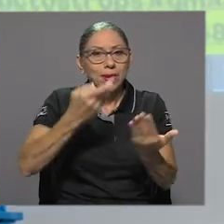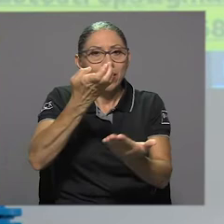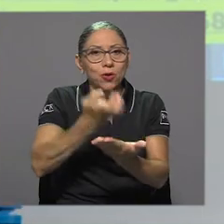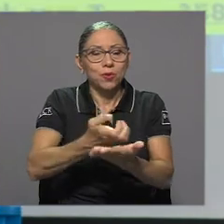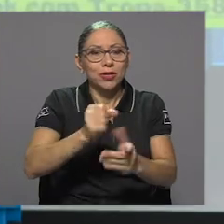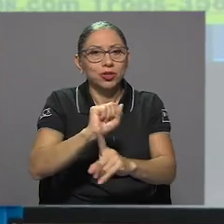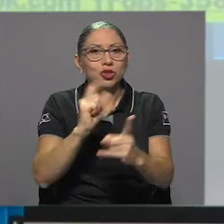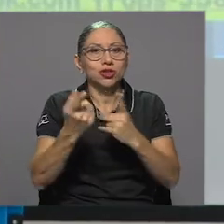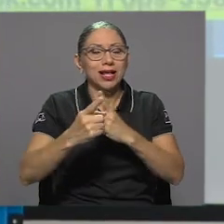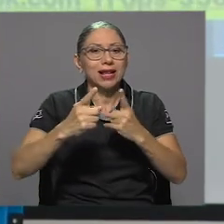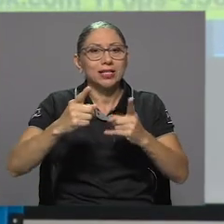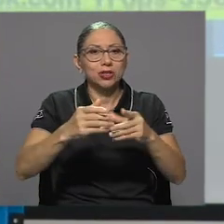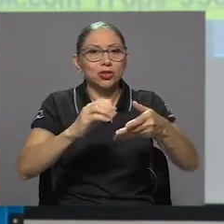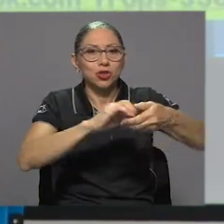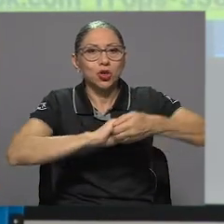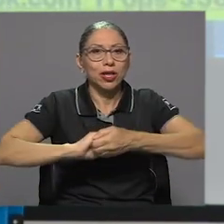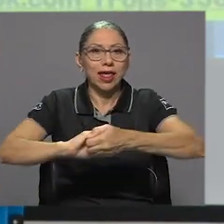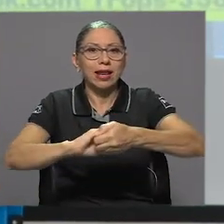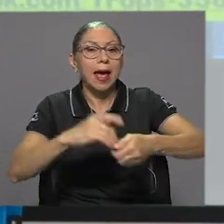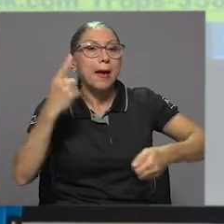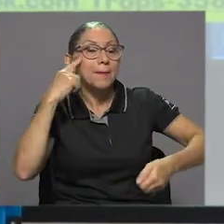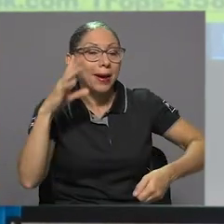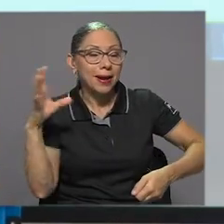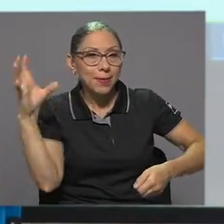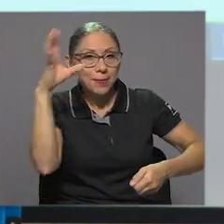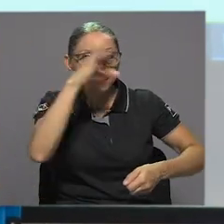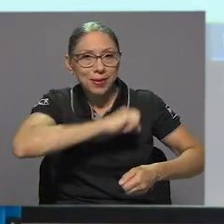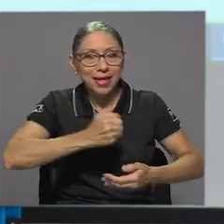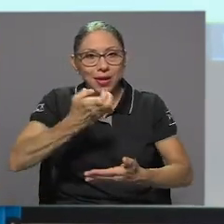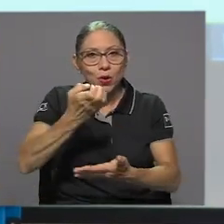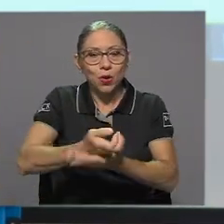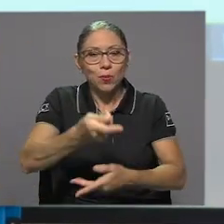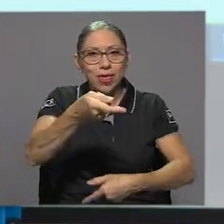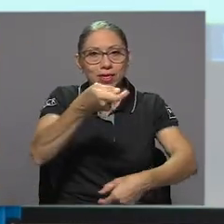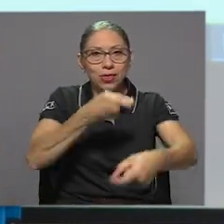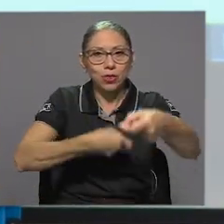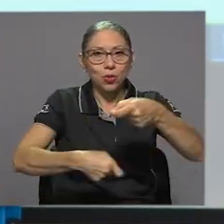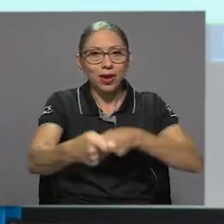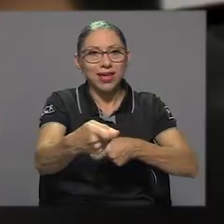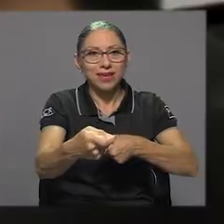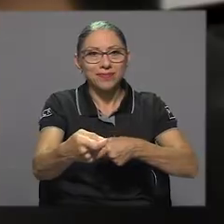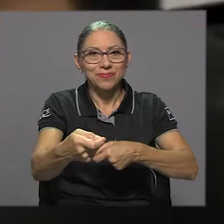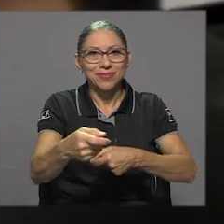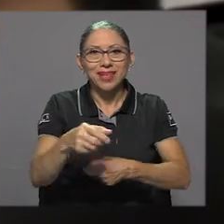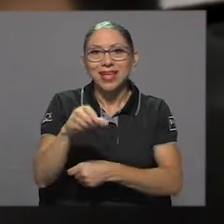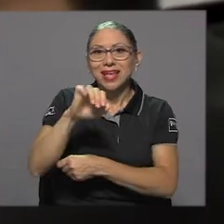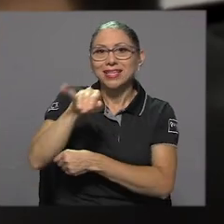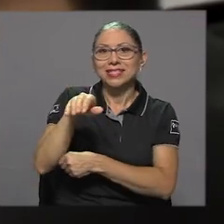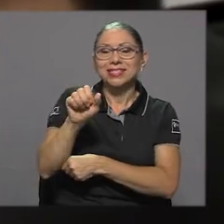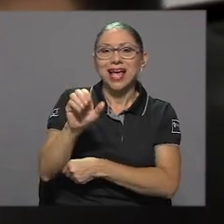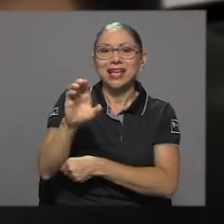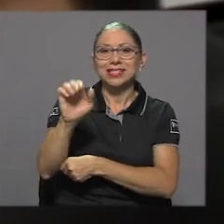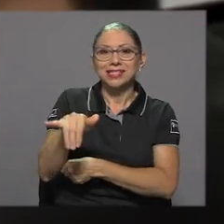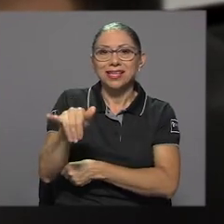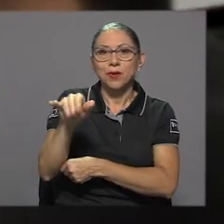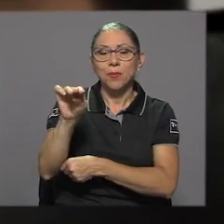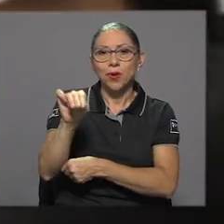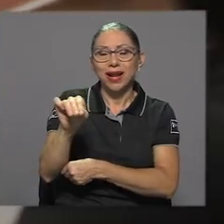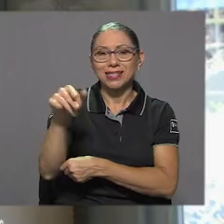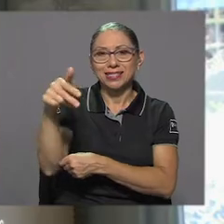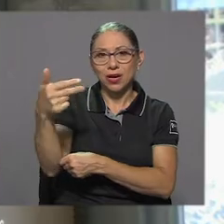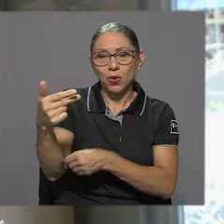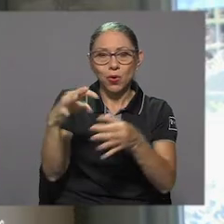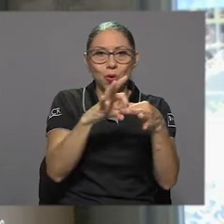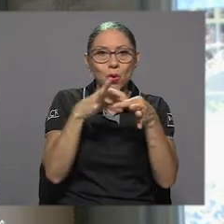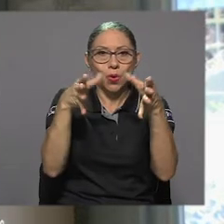programa de economía social solidaria para visibilizar la economía de Trueque. Yassi Morales